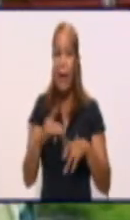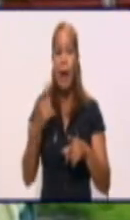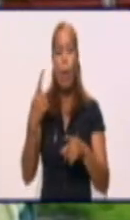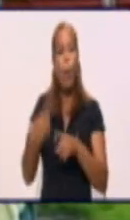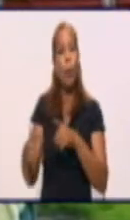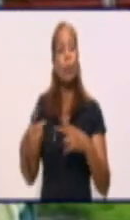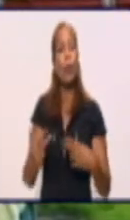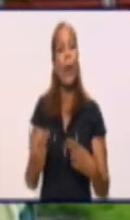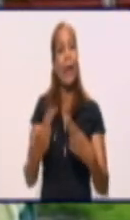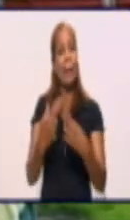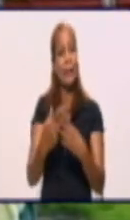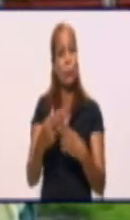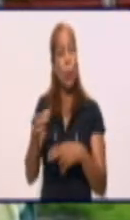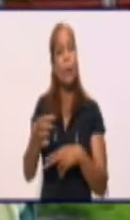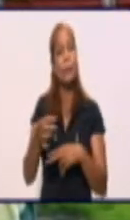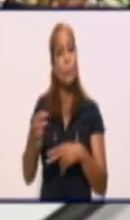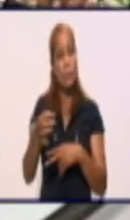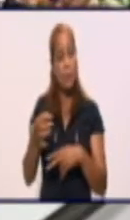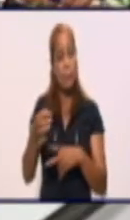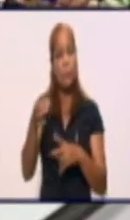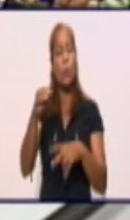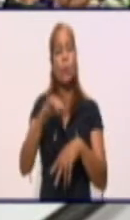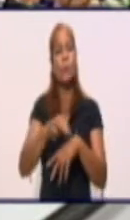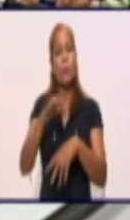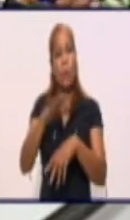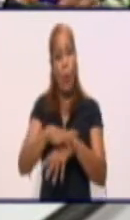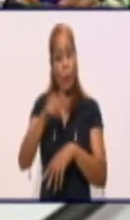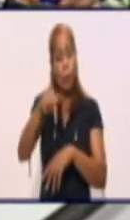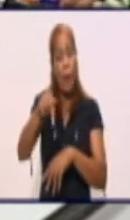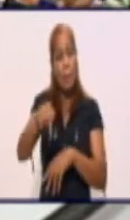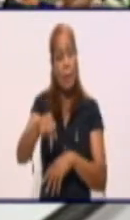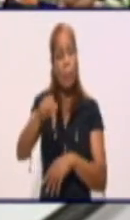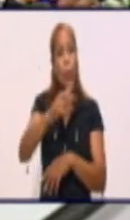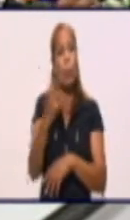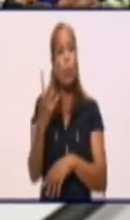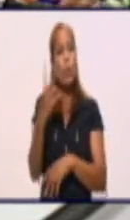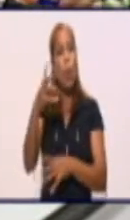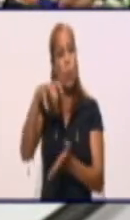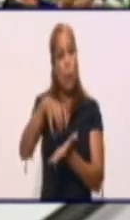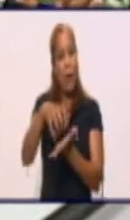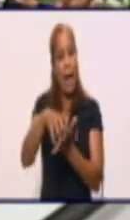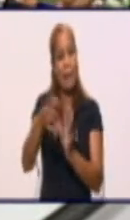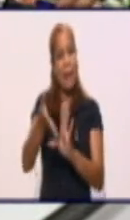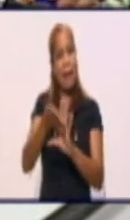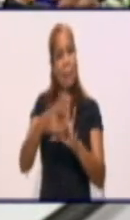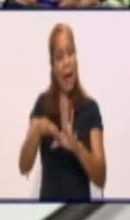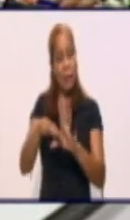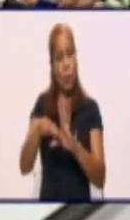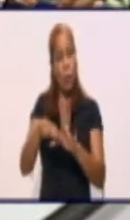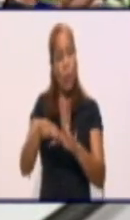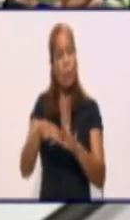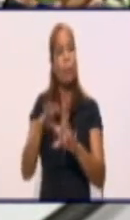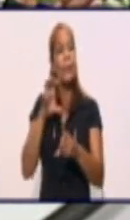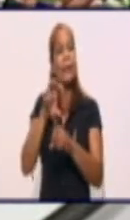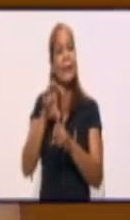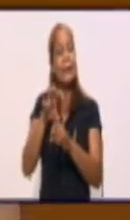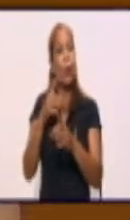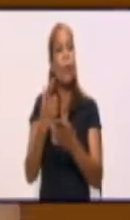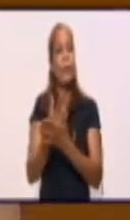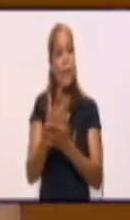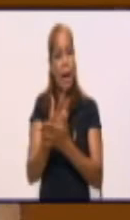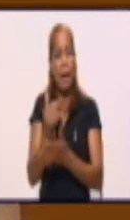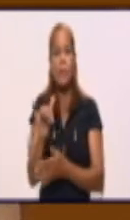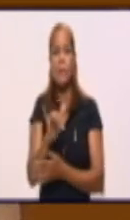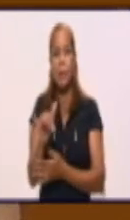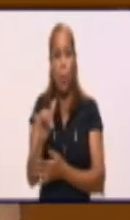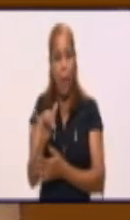en estas mismas dos comunidades. Ahí está hoy el equipo de epidemiología, de